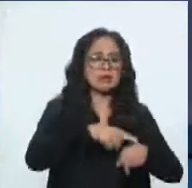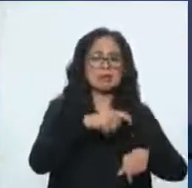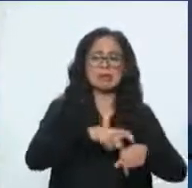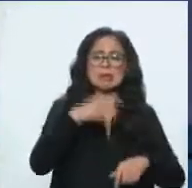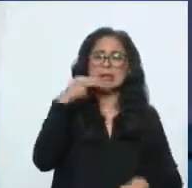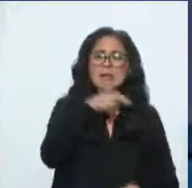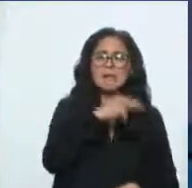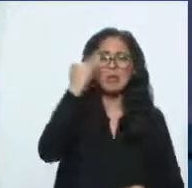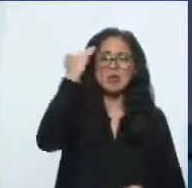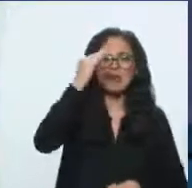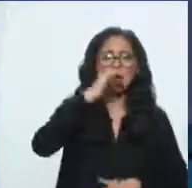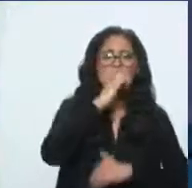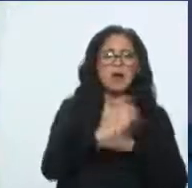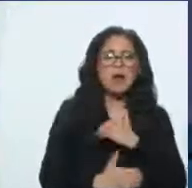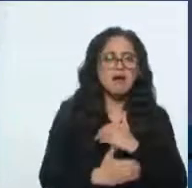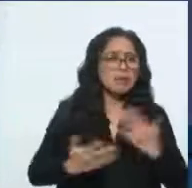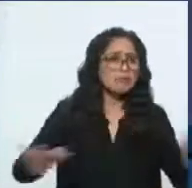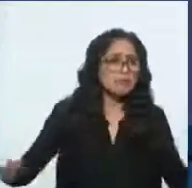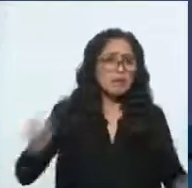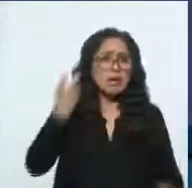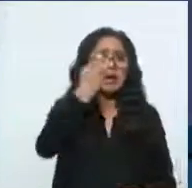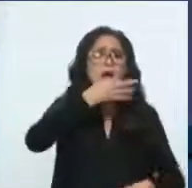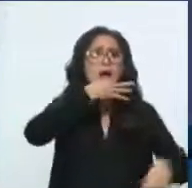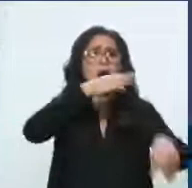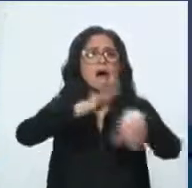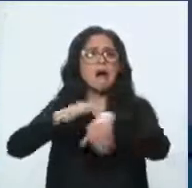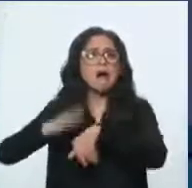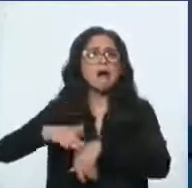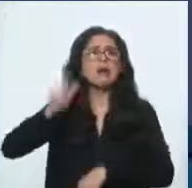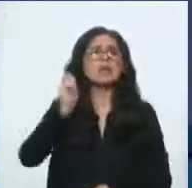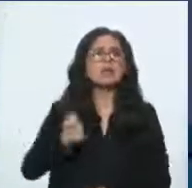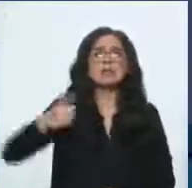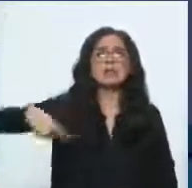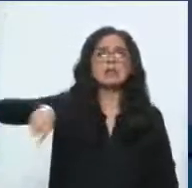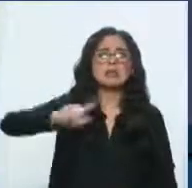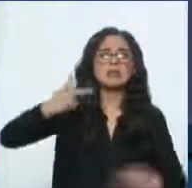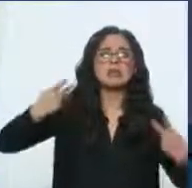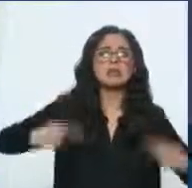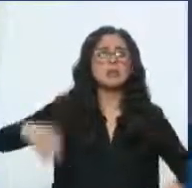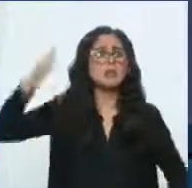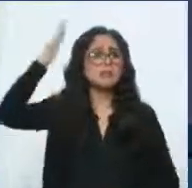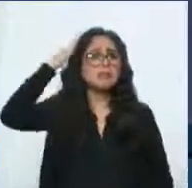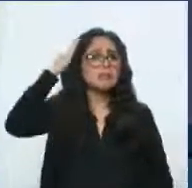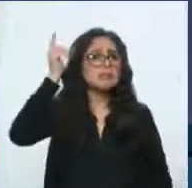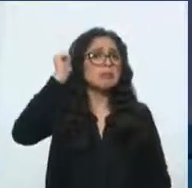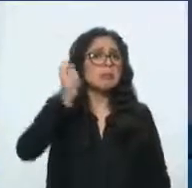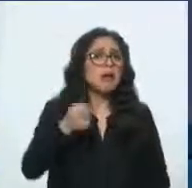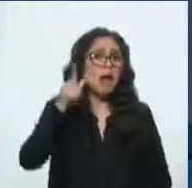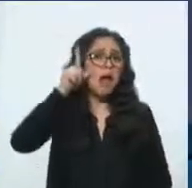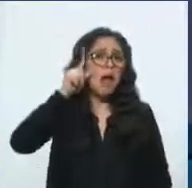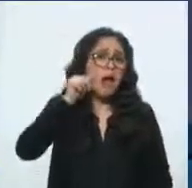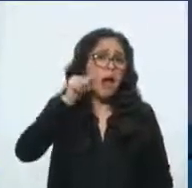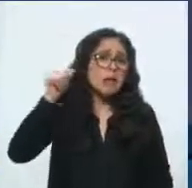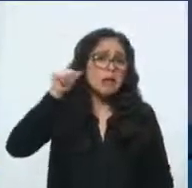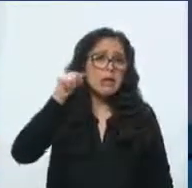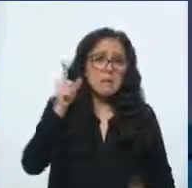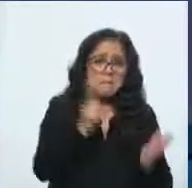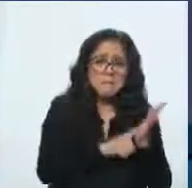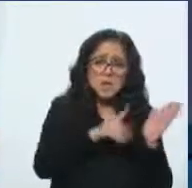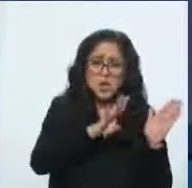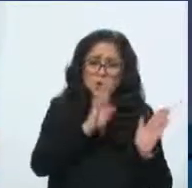Alberto, pues, ahí está la aclaración por parte de las autoridades sobre que ayer no hubo mil noventa dos muertos.